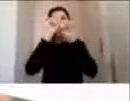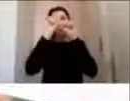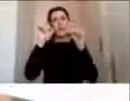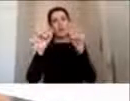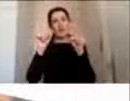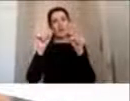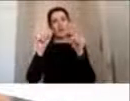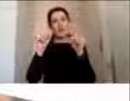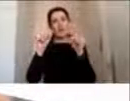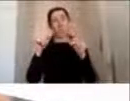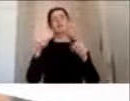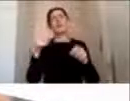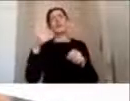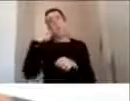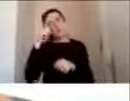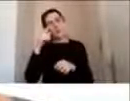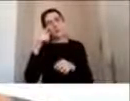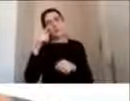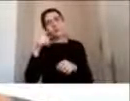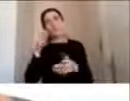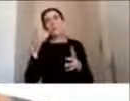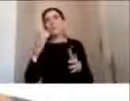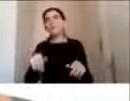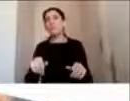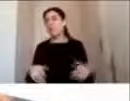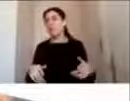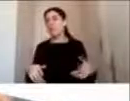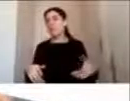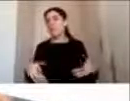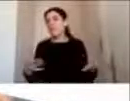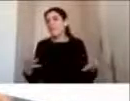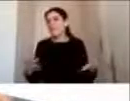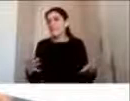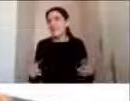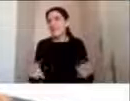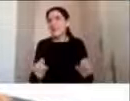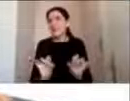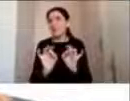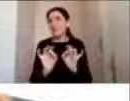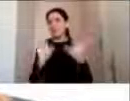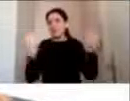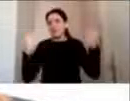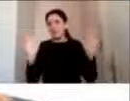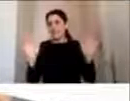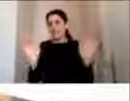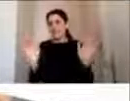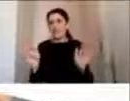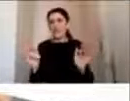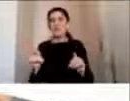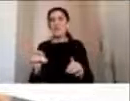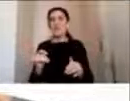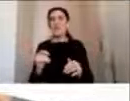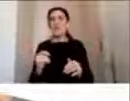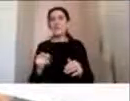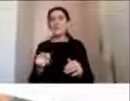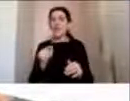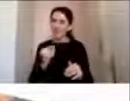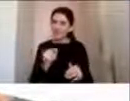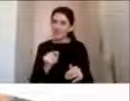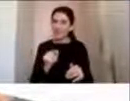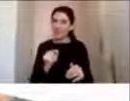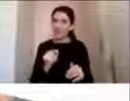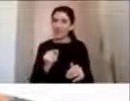azaroso que en el fondo se presenta de manera impredecible y por lo tanto esta concepción elimina toda